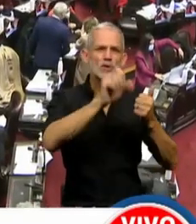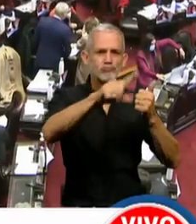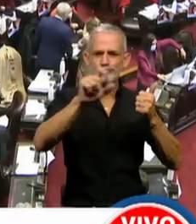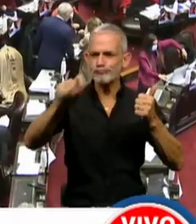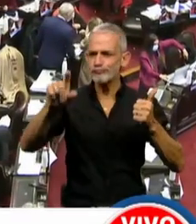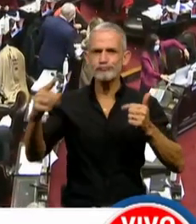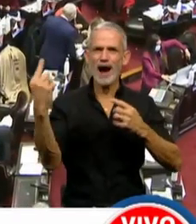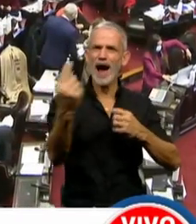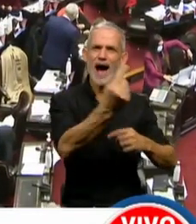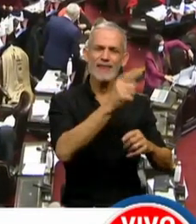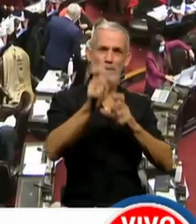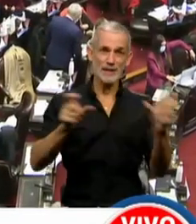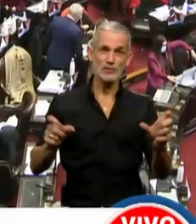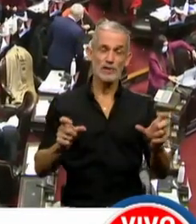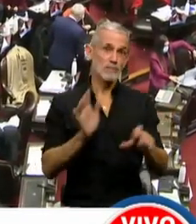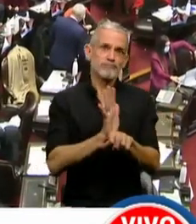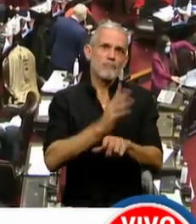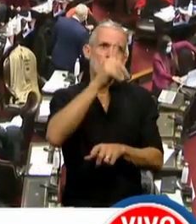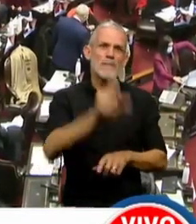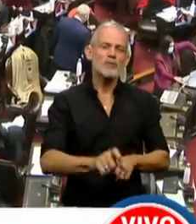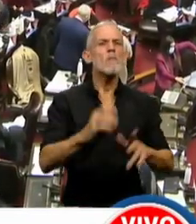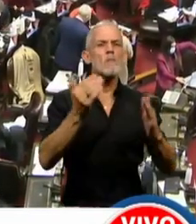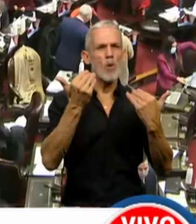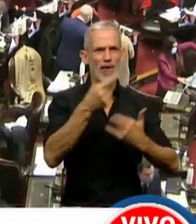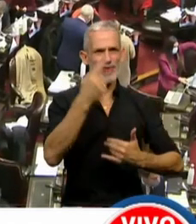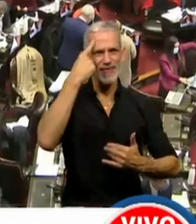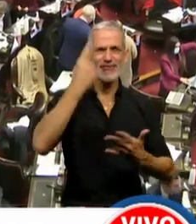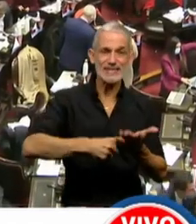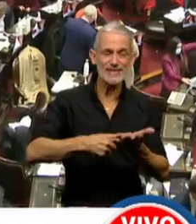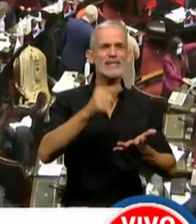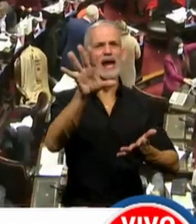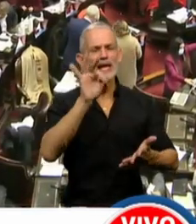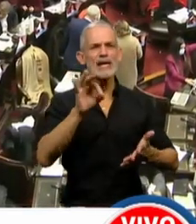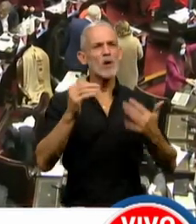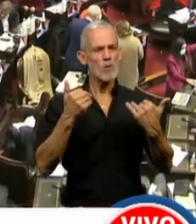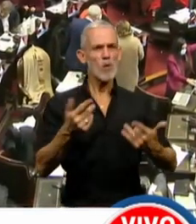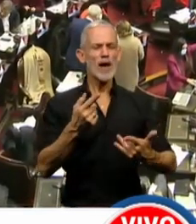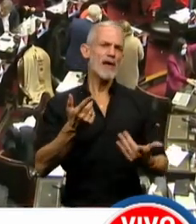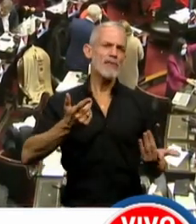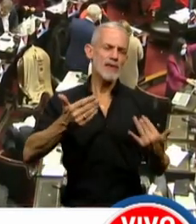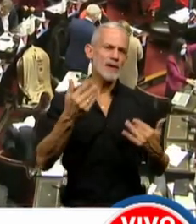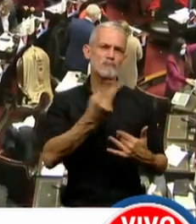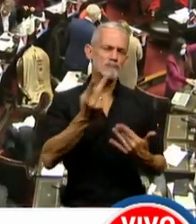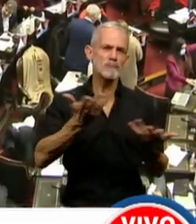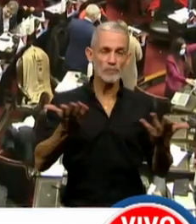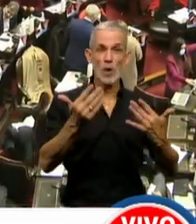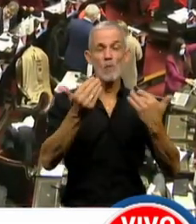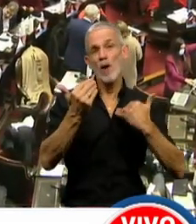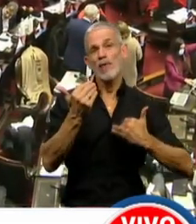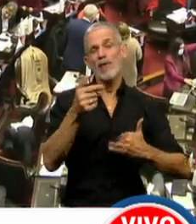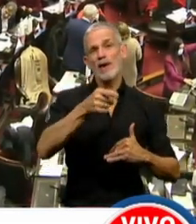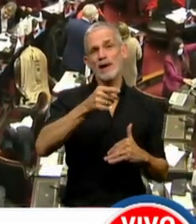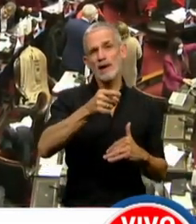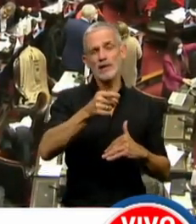discapacidad fundamentalmente es una persona capaz, capaz de elegir, capaz de decidir, capaz de